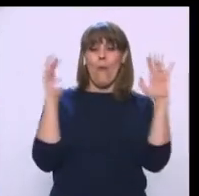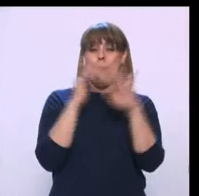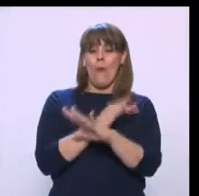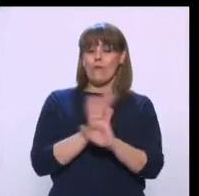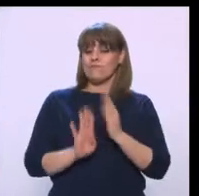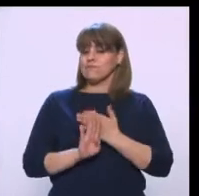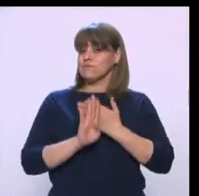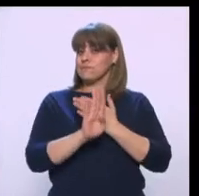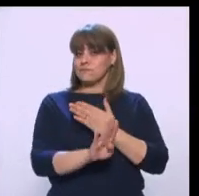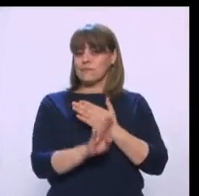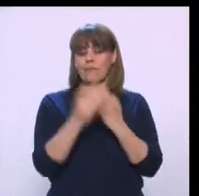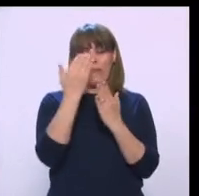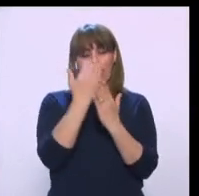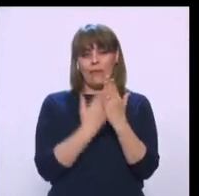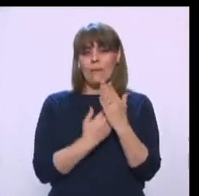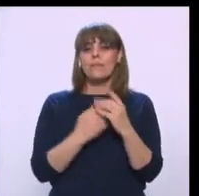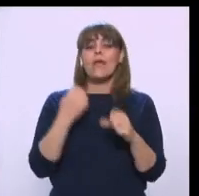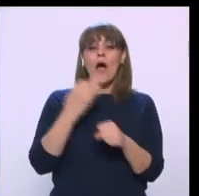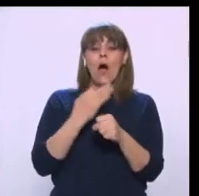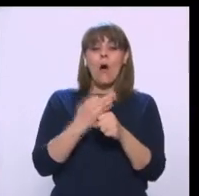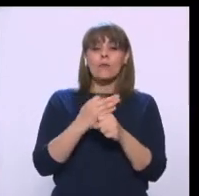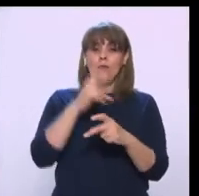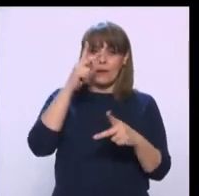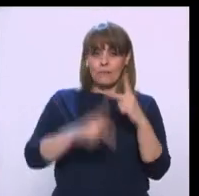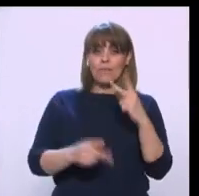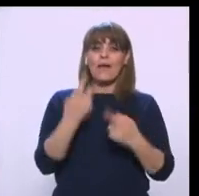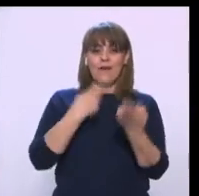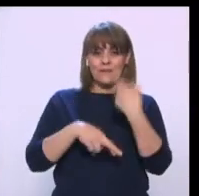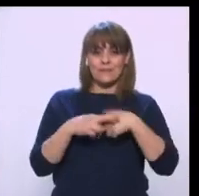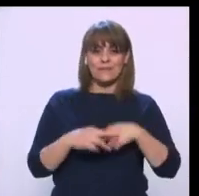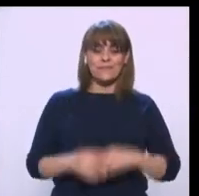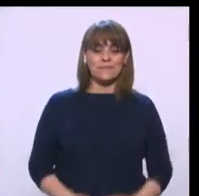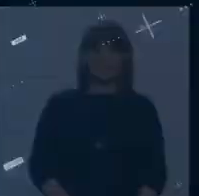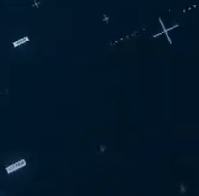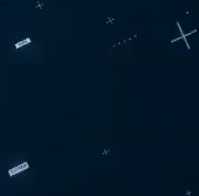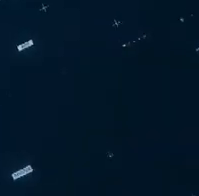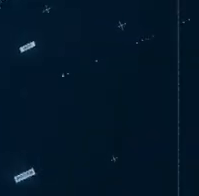etcétera. Por esto nos vamos a una pausa, Juan. Regresamos. Regresamos. Regresamos.